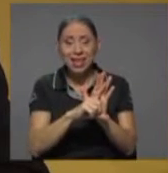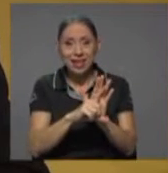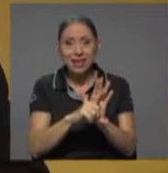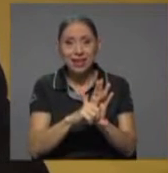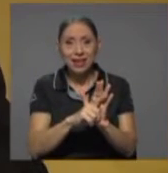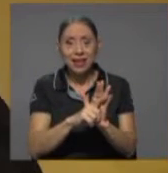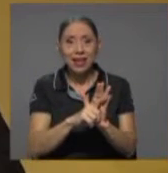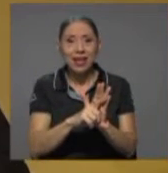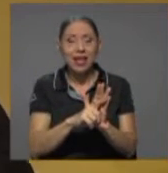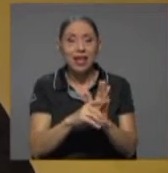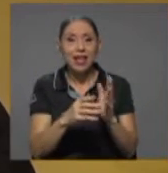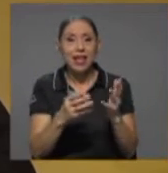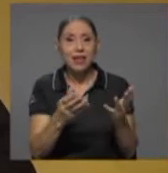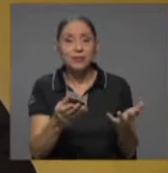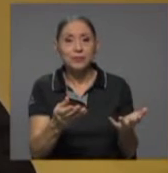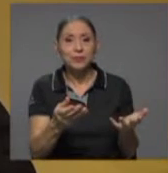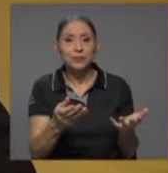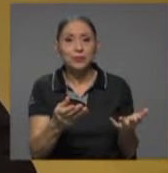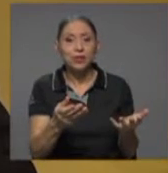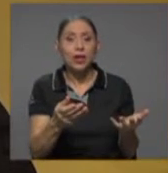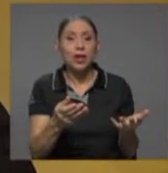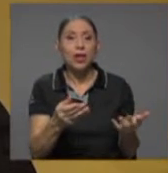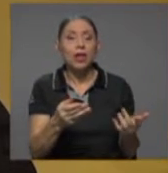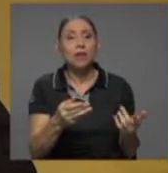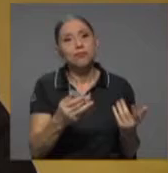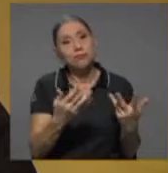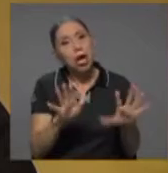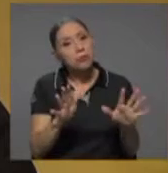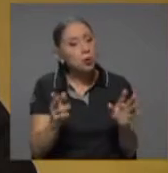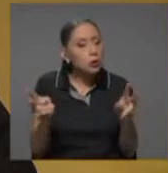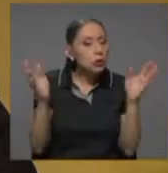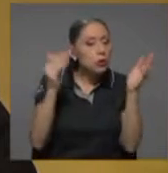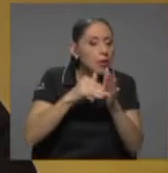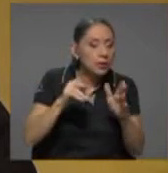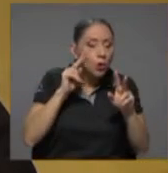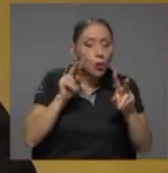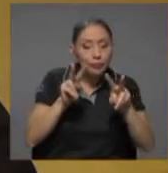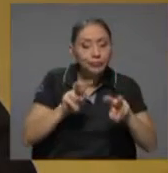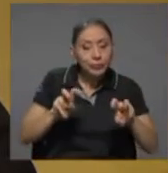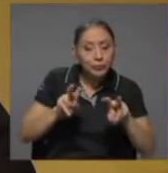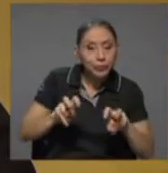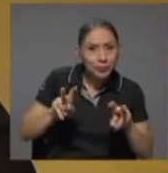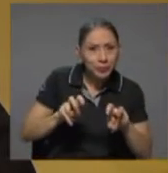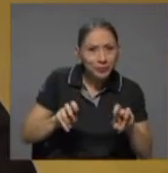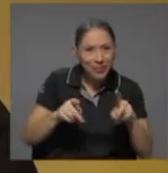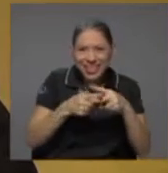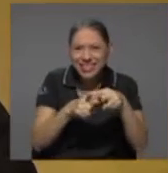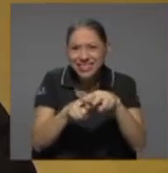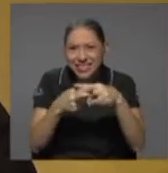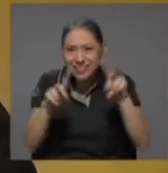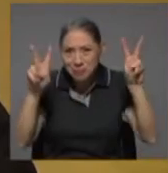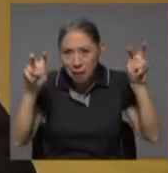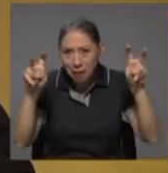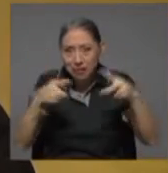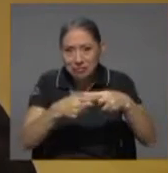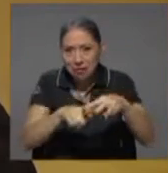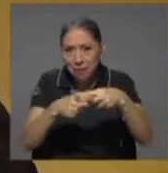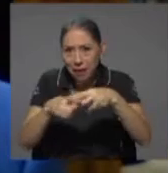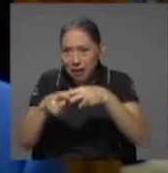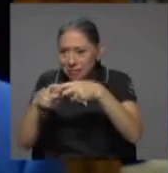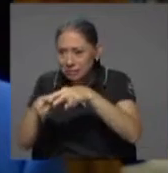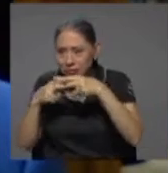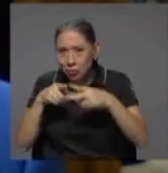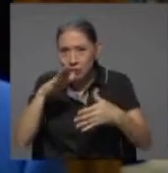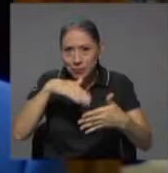reparación y a enderezado de pintura, diría yo,